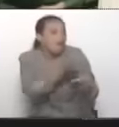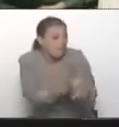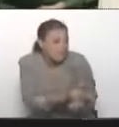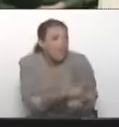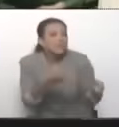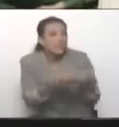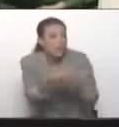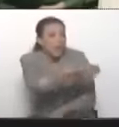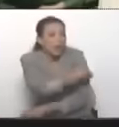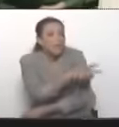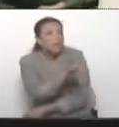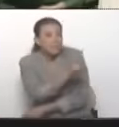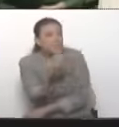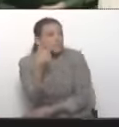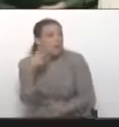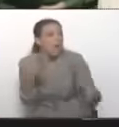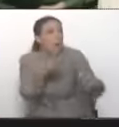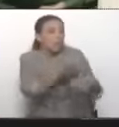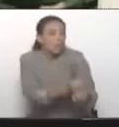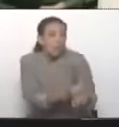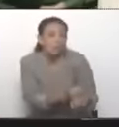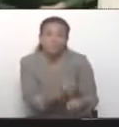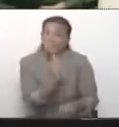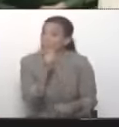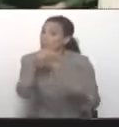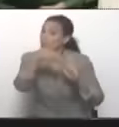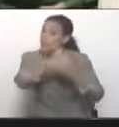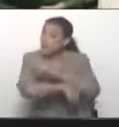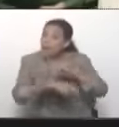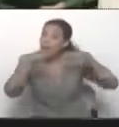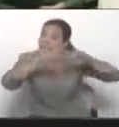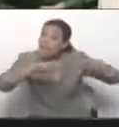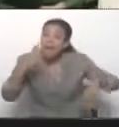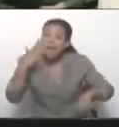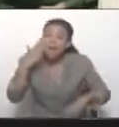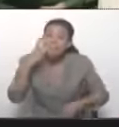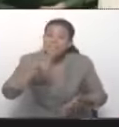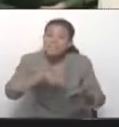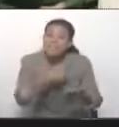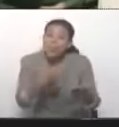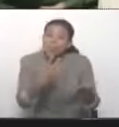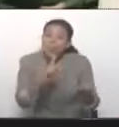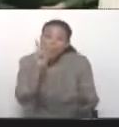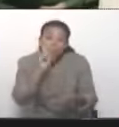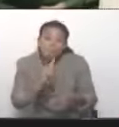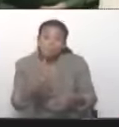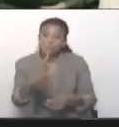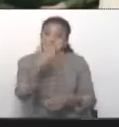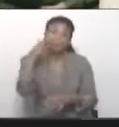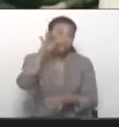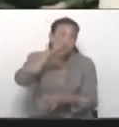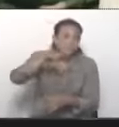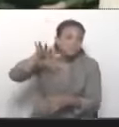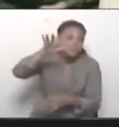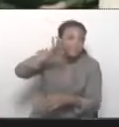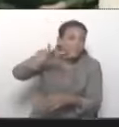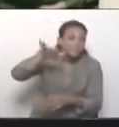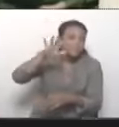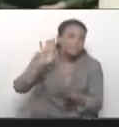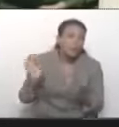creer. Deberían hacer un poquito más de investigación porque viven engañándolos. Y